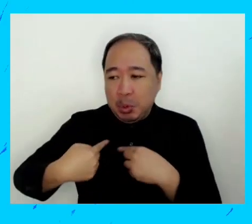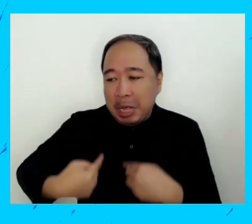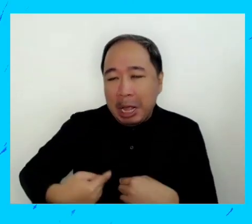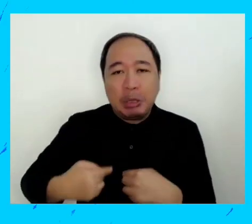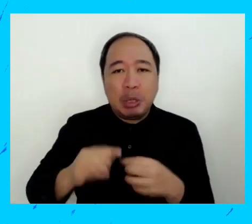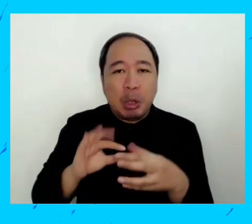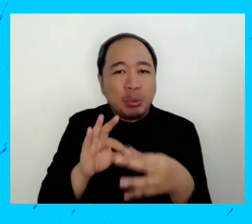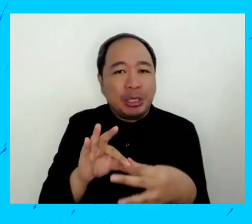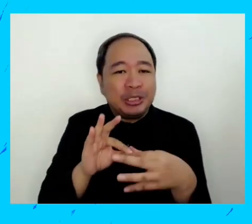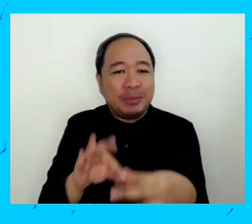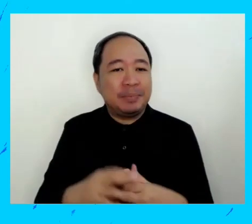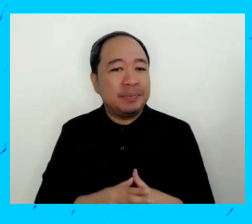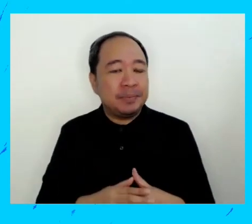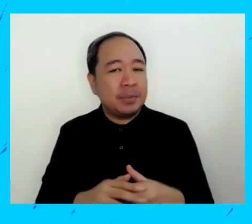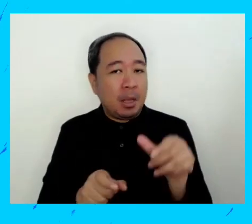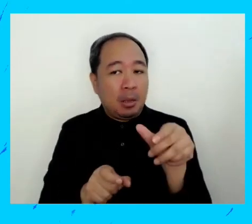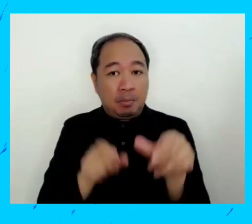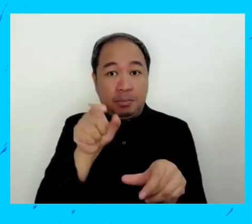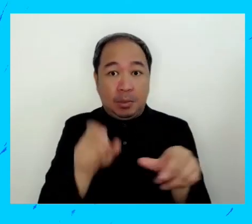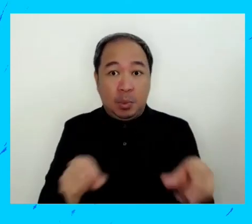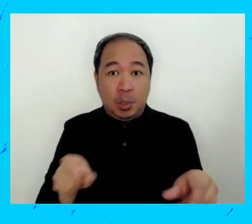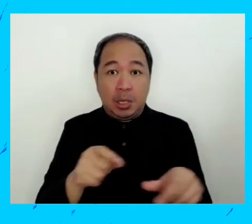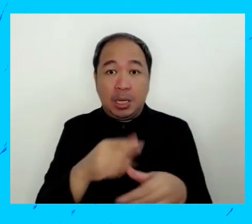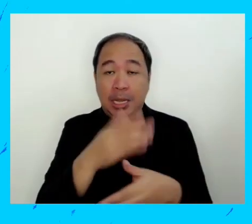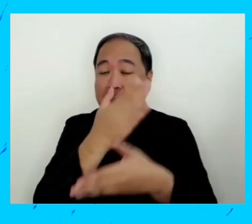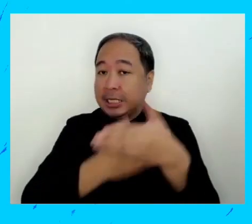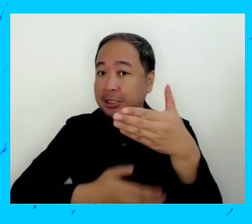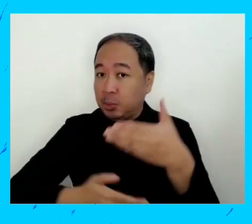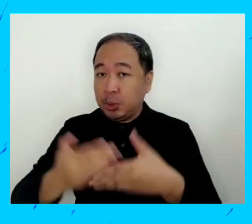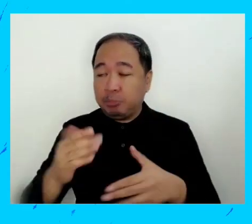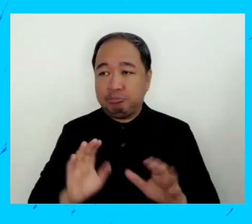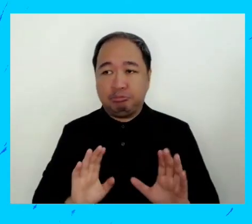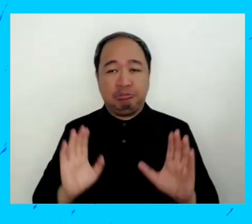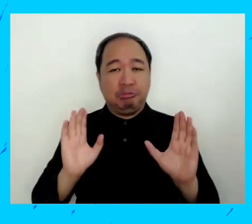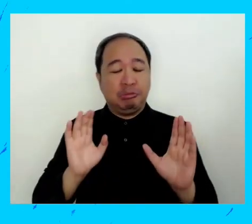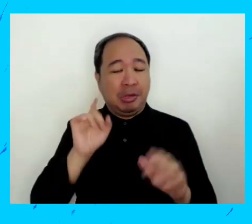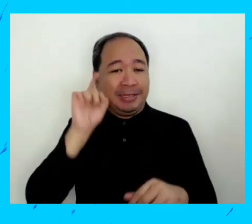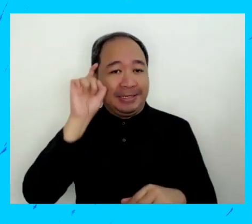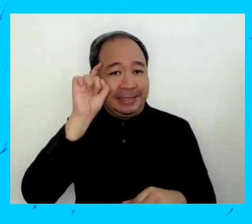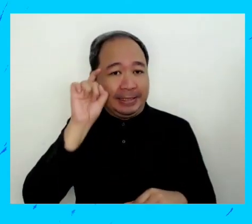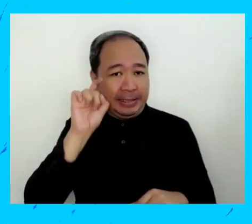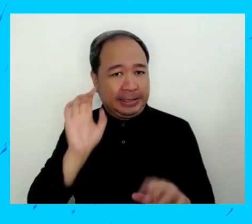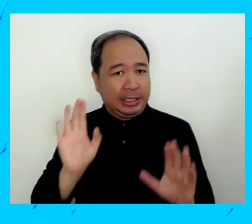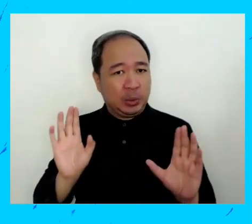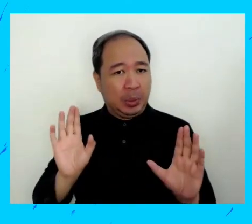el tercero es personas con discapacidades son asexuales